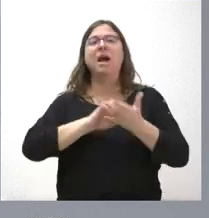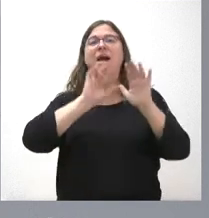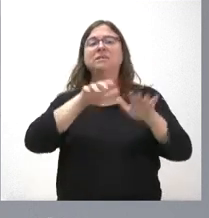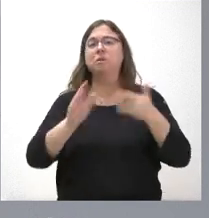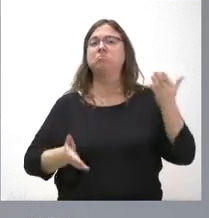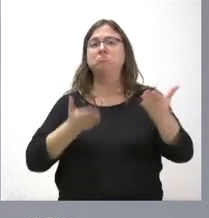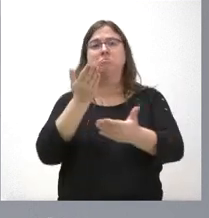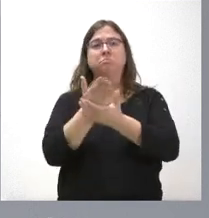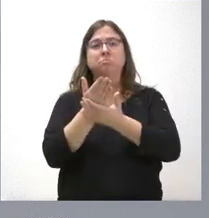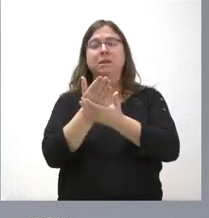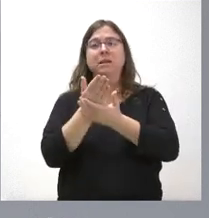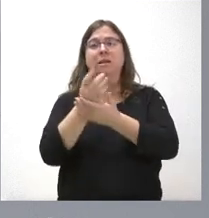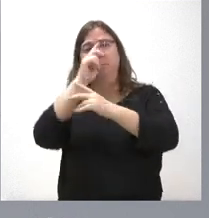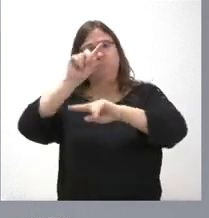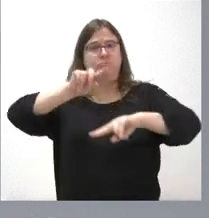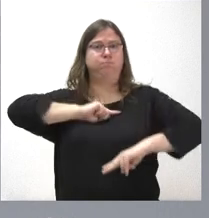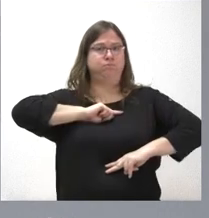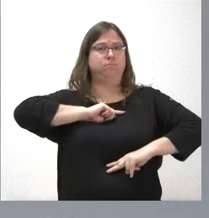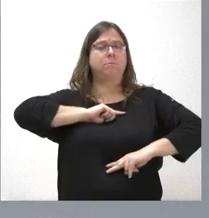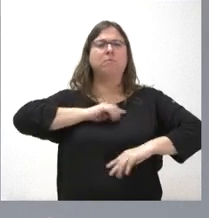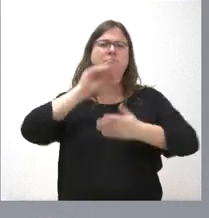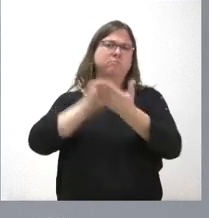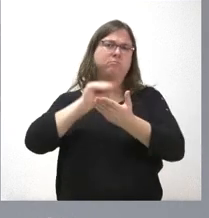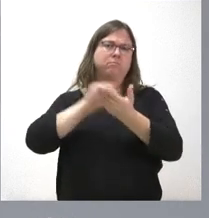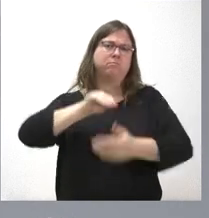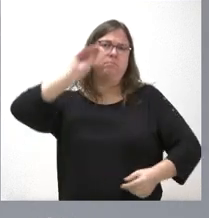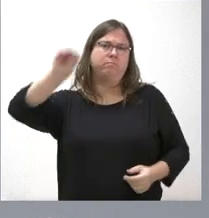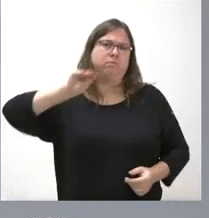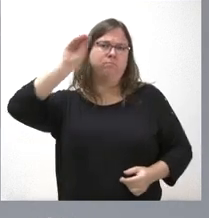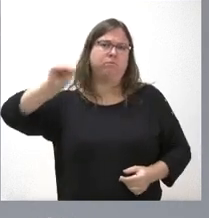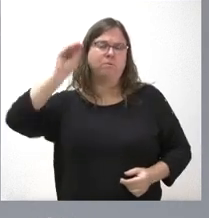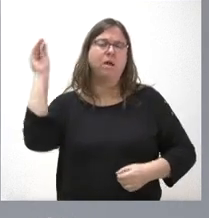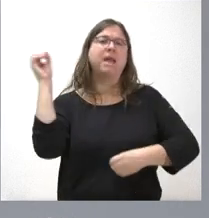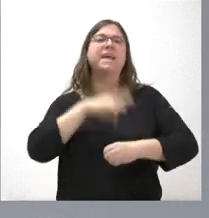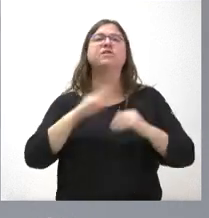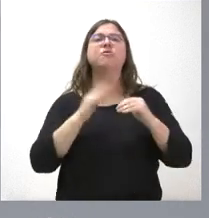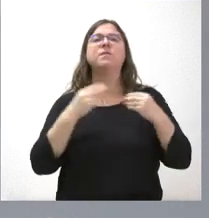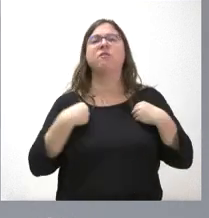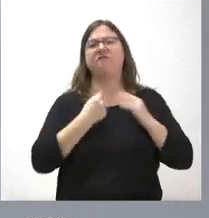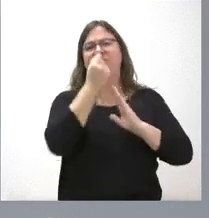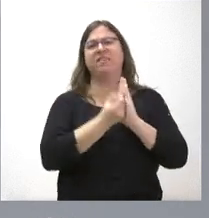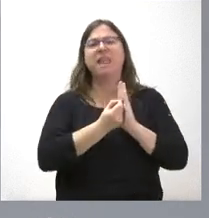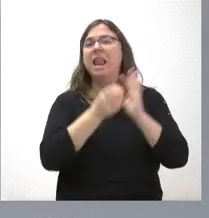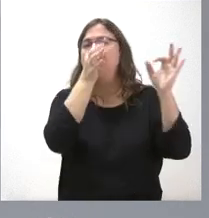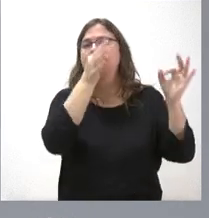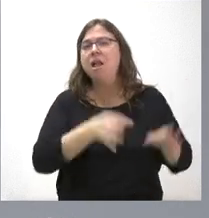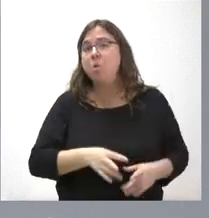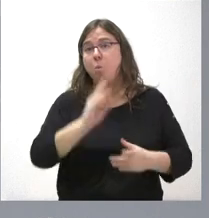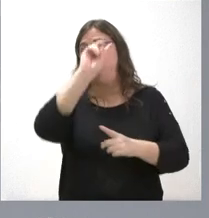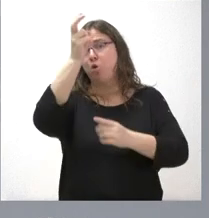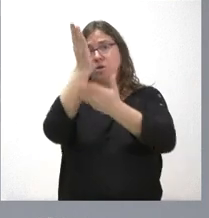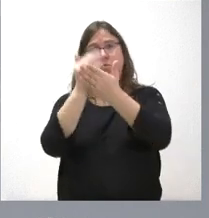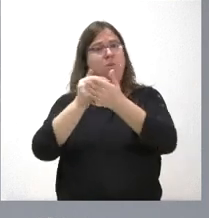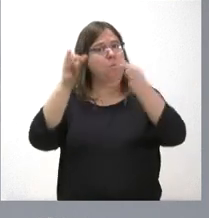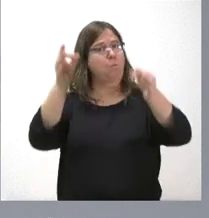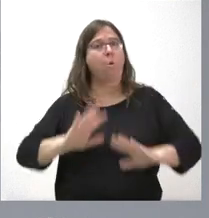solicitado la transferencia reiteradamente del ingreso mínimo vital en las mismas condiciones que otras comunidades.